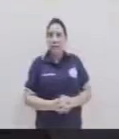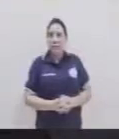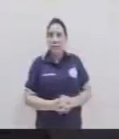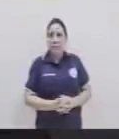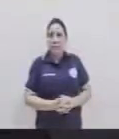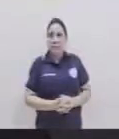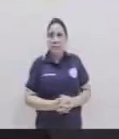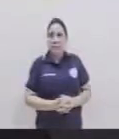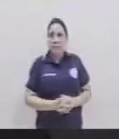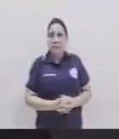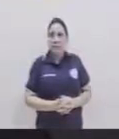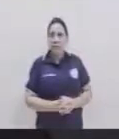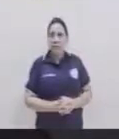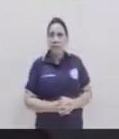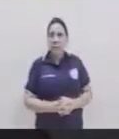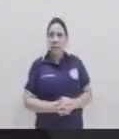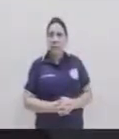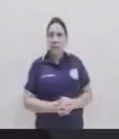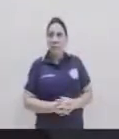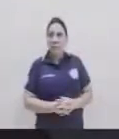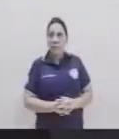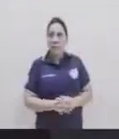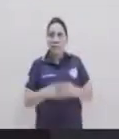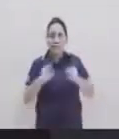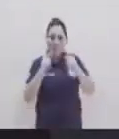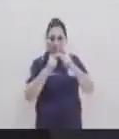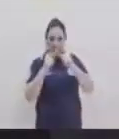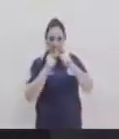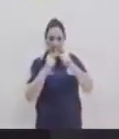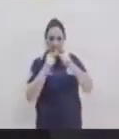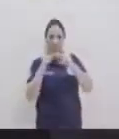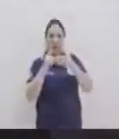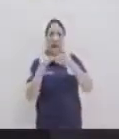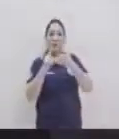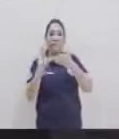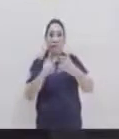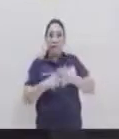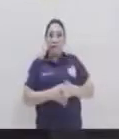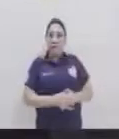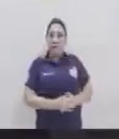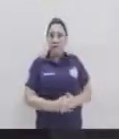porque a veces los cables tienen un proceso no estándar